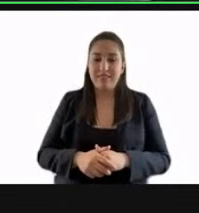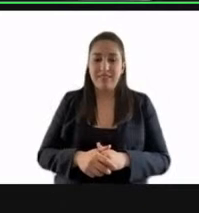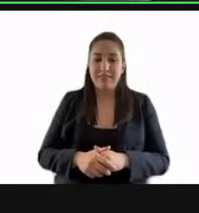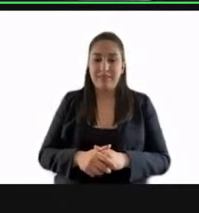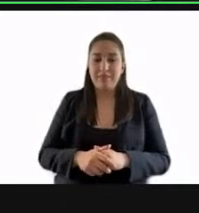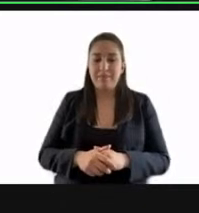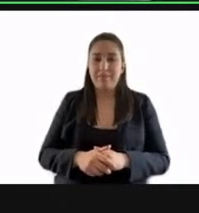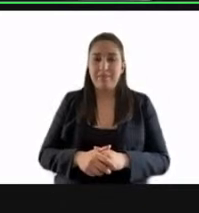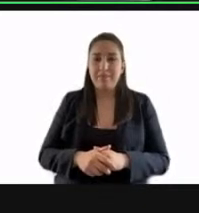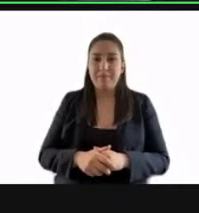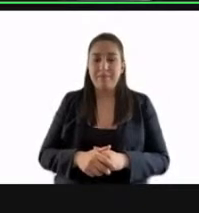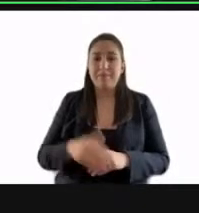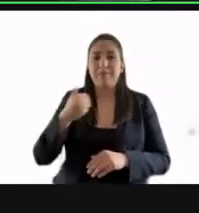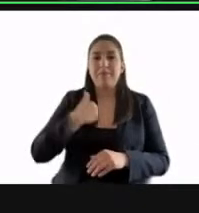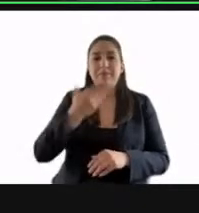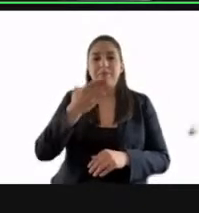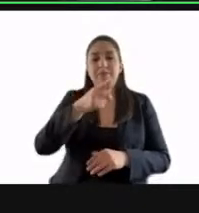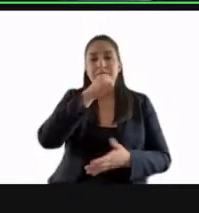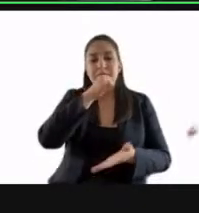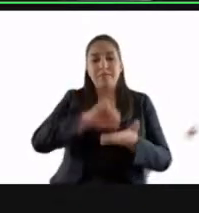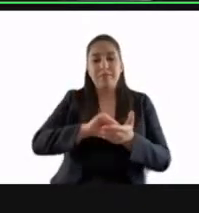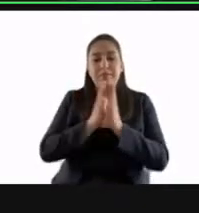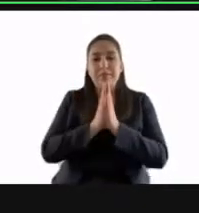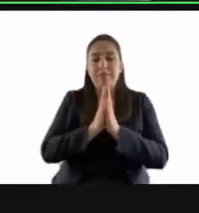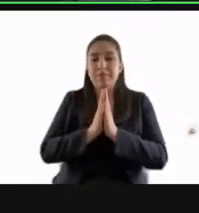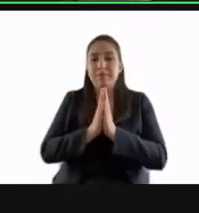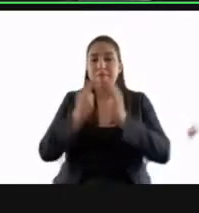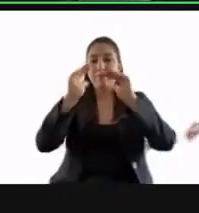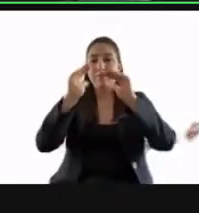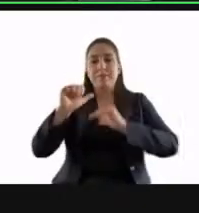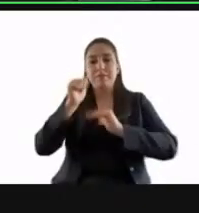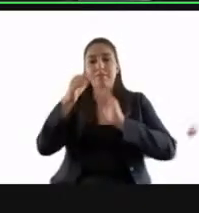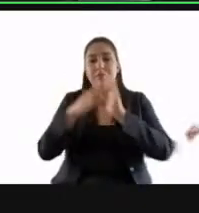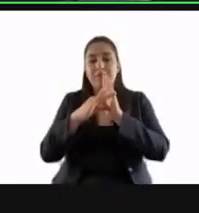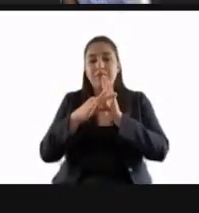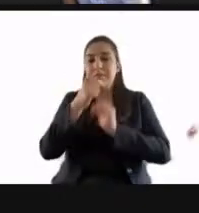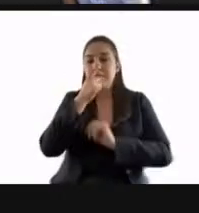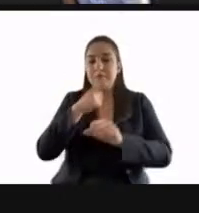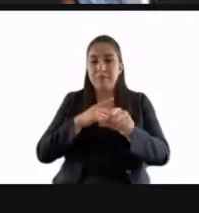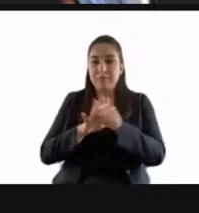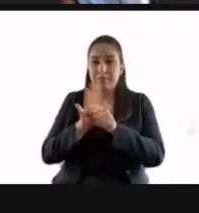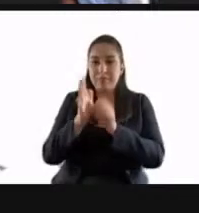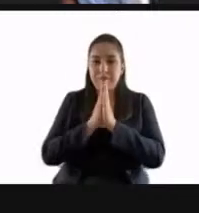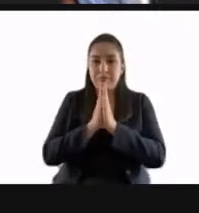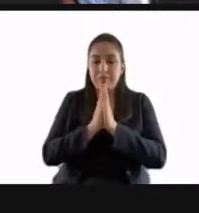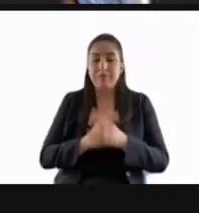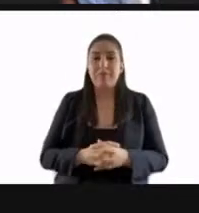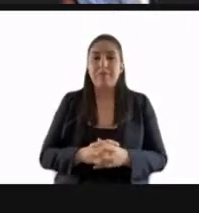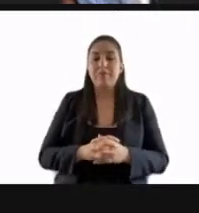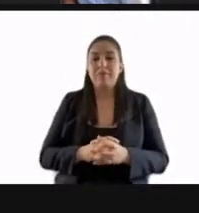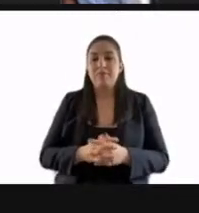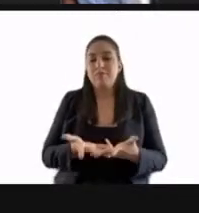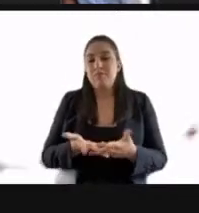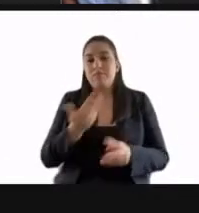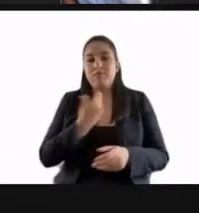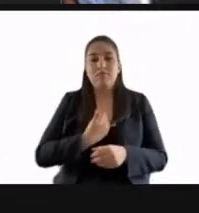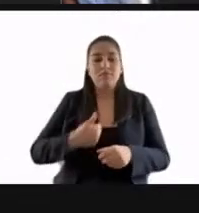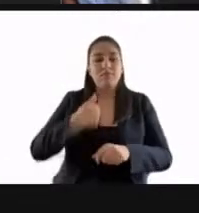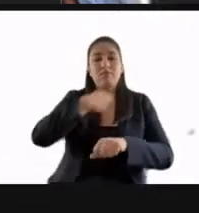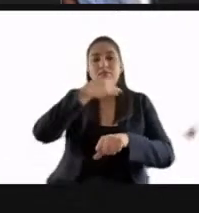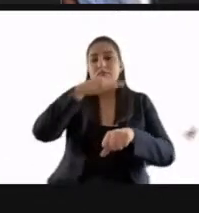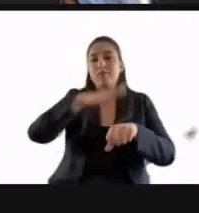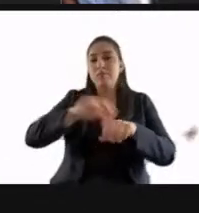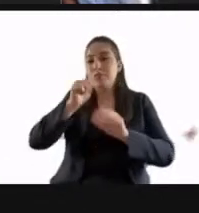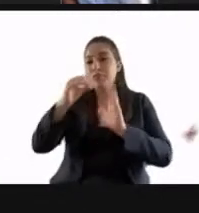Entonces, solicito a la diputada secretaria de lectura al siguiente punto del orden del día, por favor. Diputada presidenta, le informo que se han agotado los asuntos